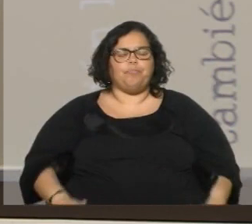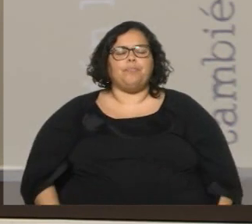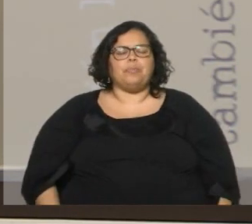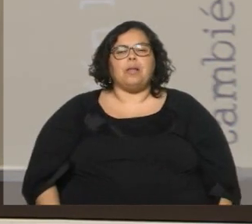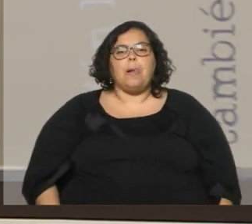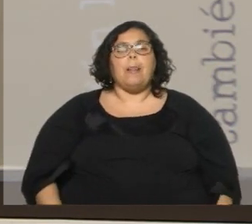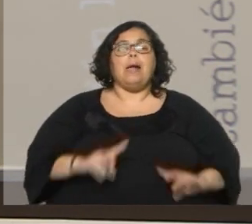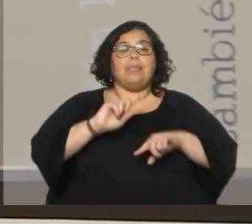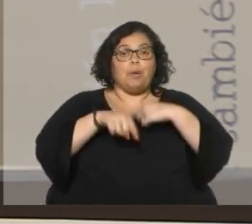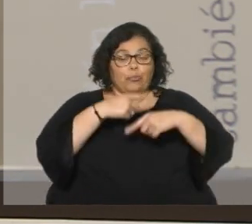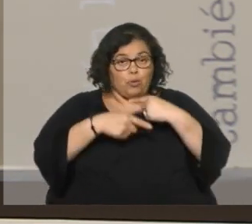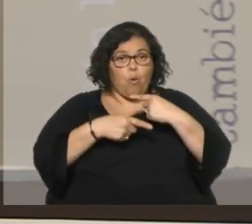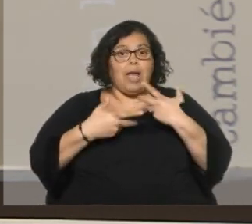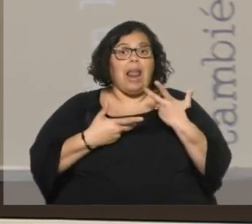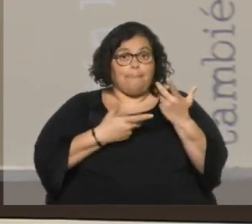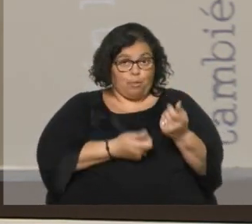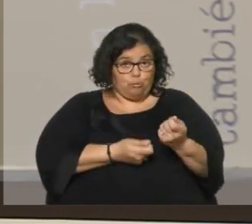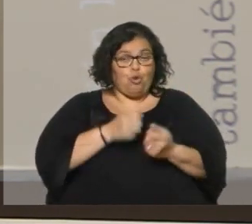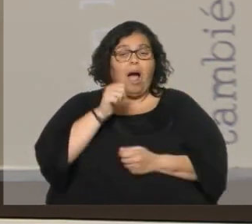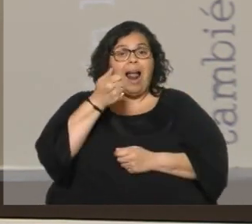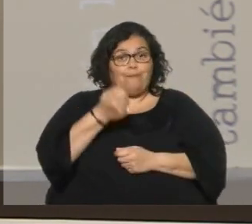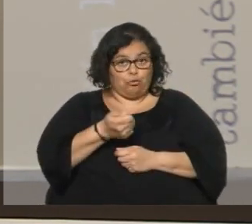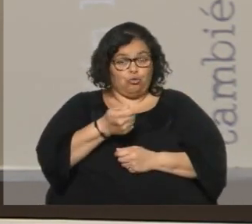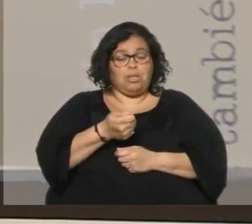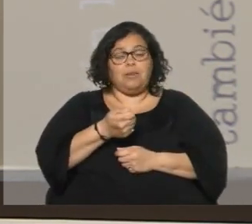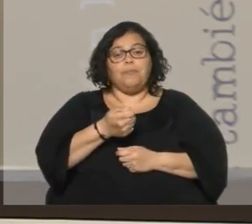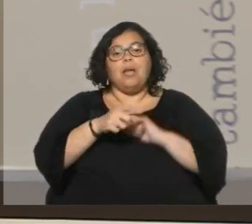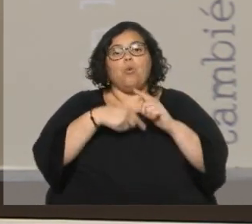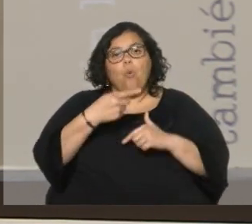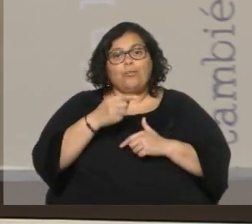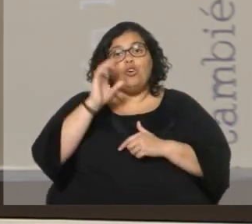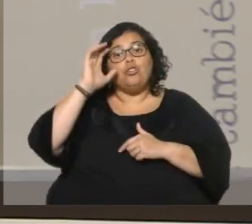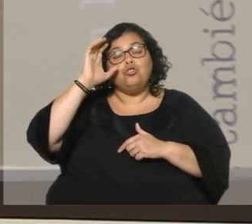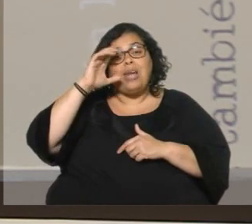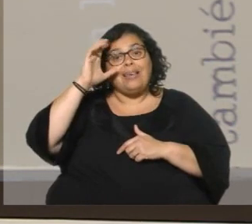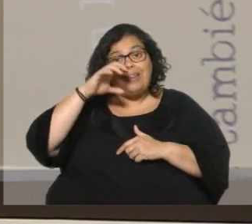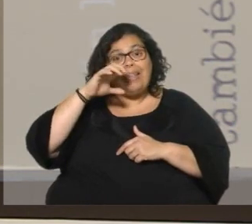Después siguió el apoyo de Alfonsín. Cuando Alfonsín, cuando Sanguinetti